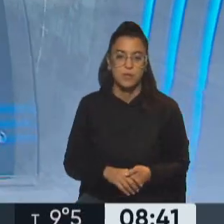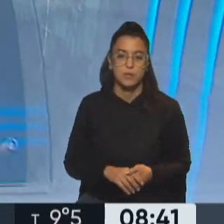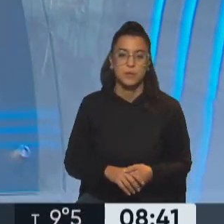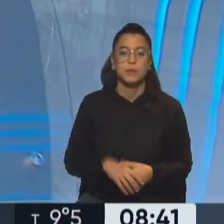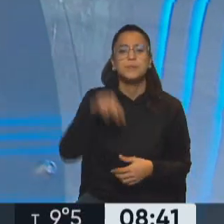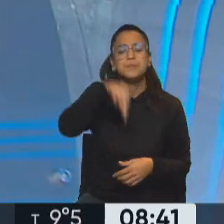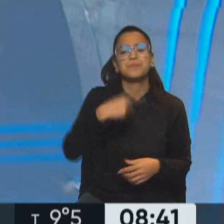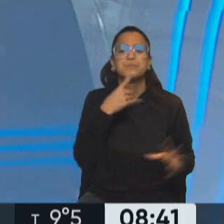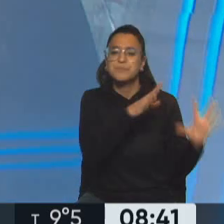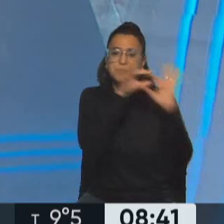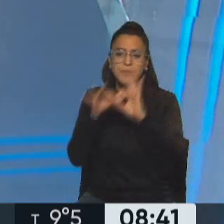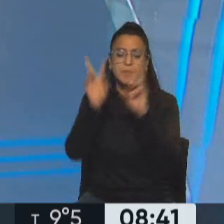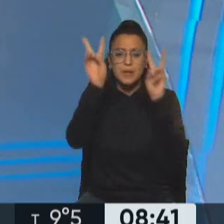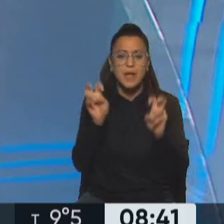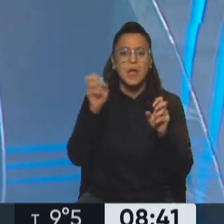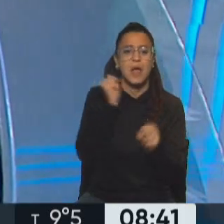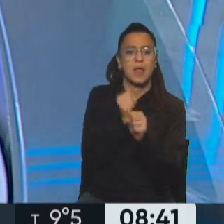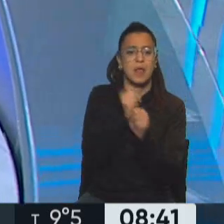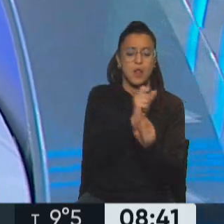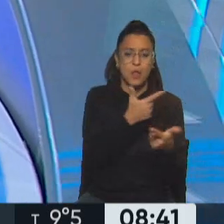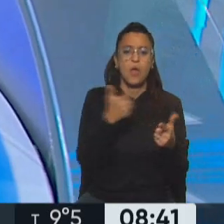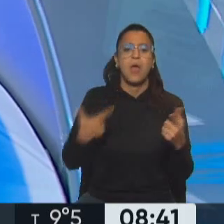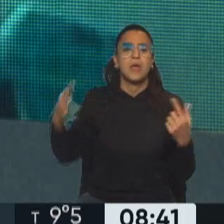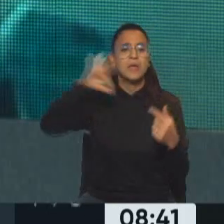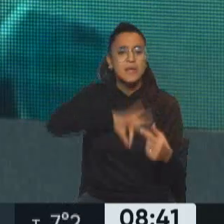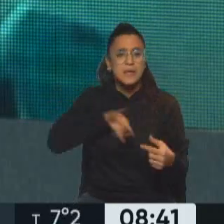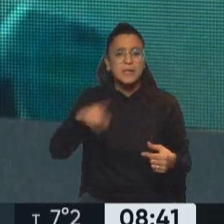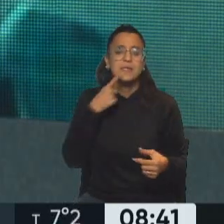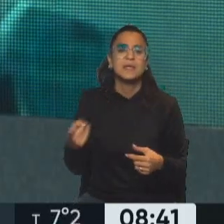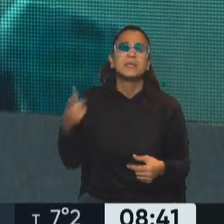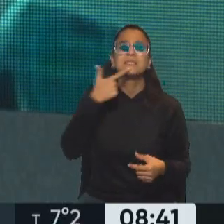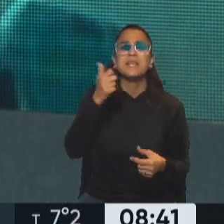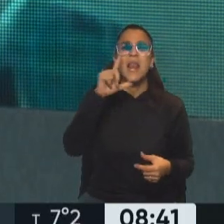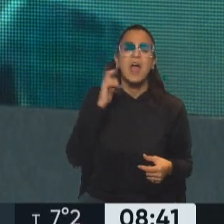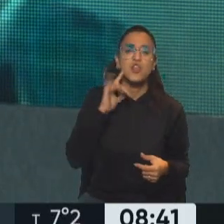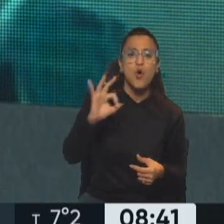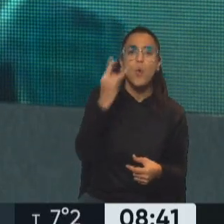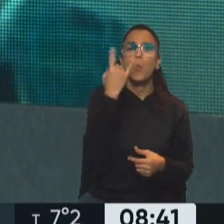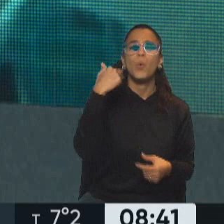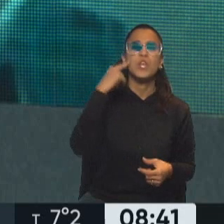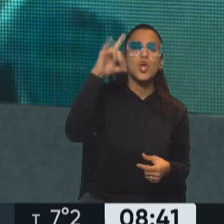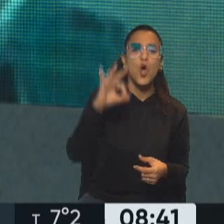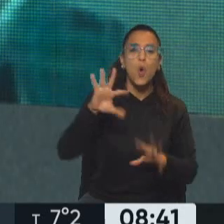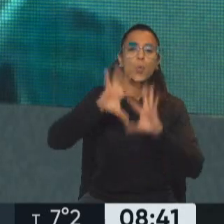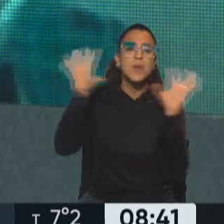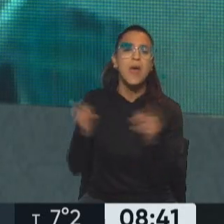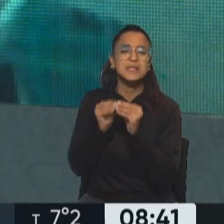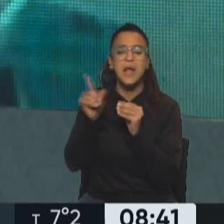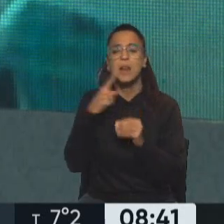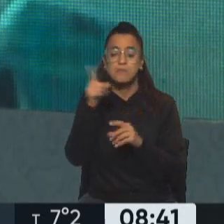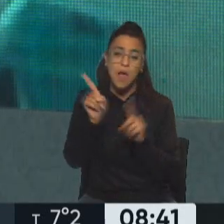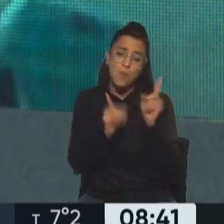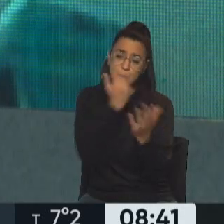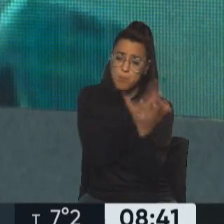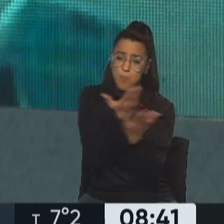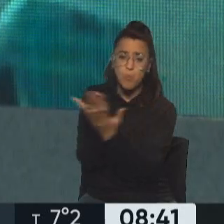A ver, y vinculamos el tema del desempleo y el de los ingresos con el salario universal, una propuesta que han tenido algunos sectores